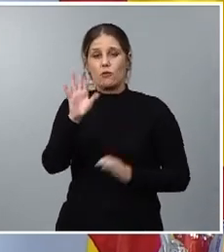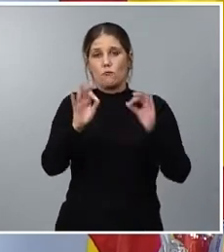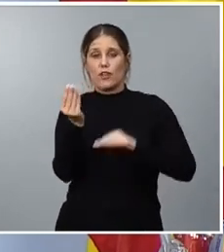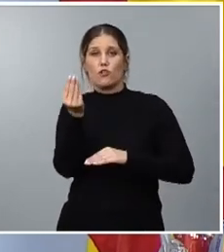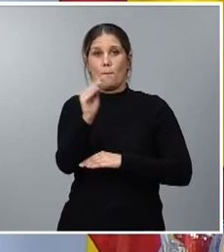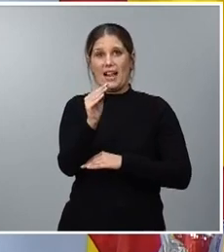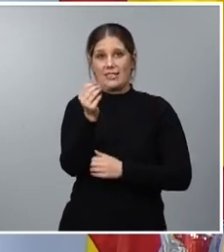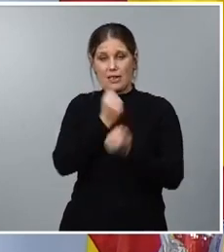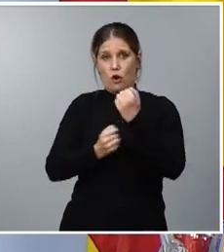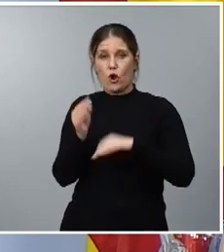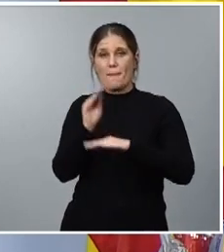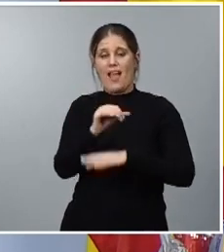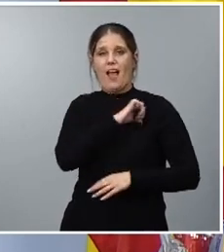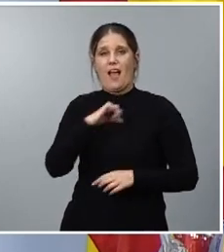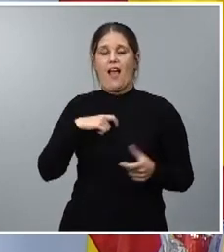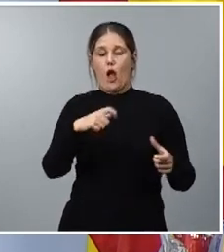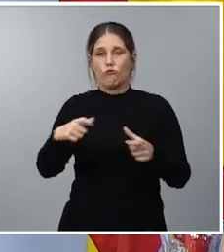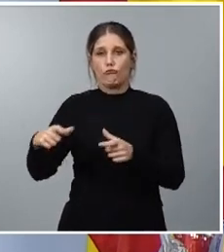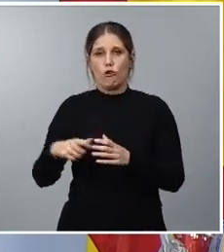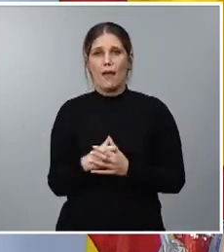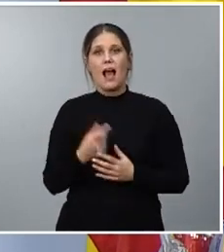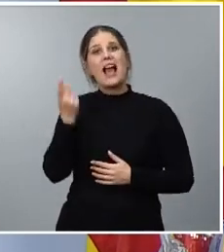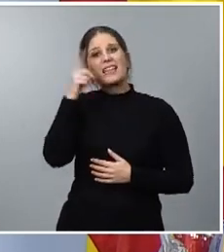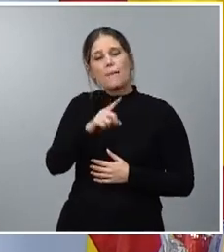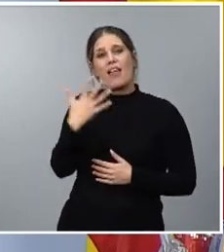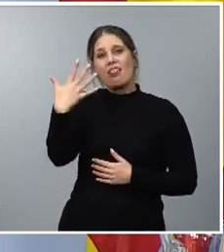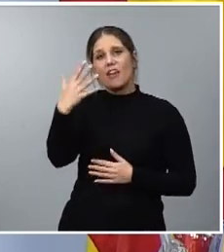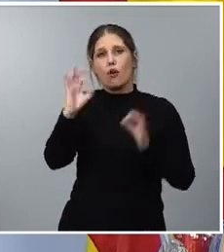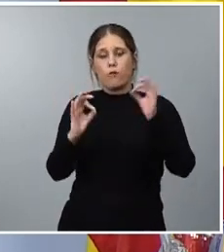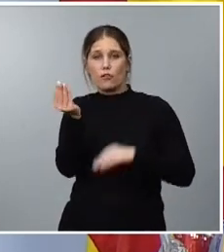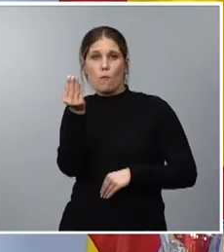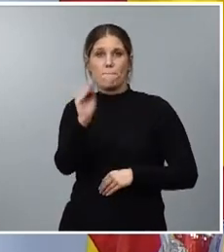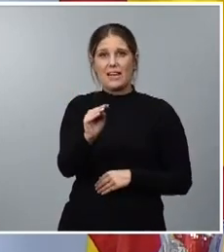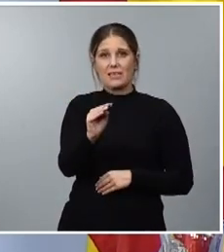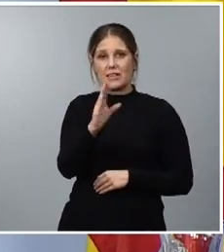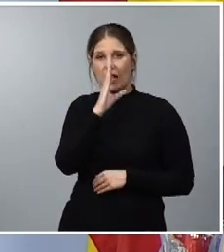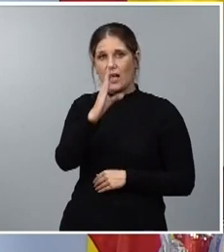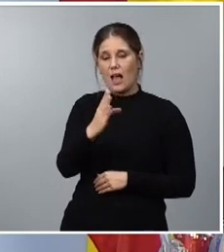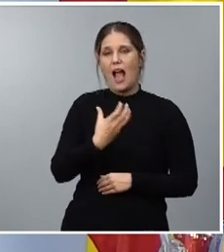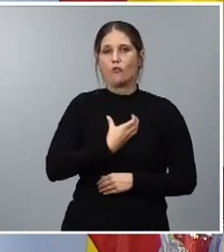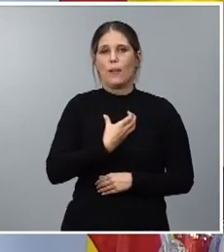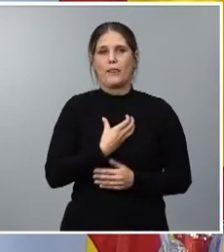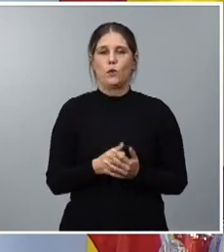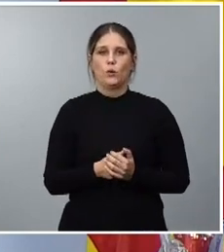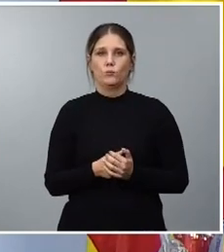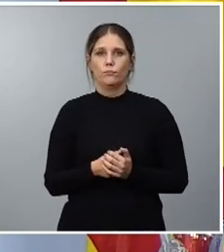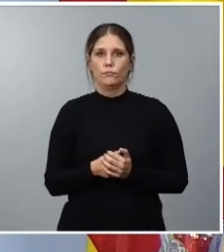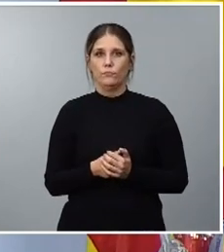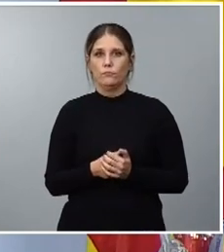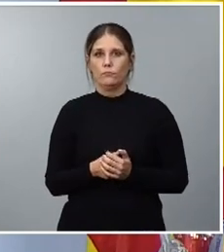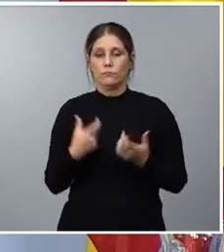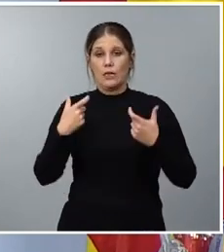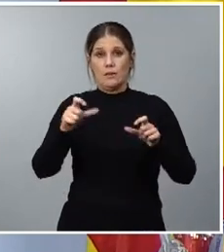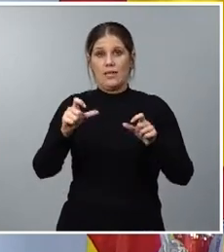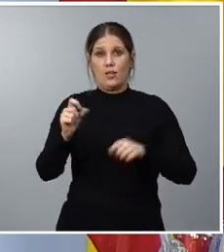financiación a comunidades autónomas y un 5% más que se dirige a los ayuntamientos el apartado de ingresos